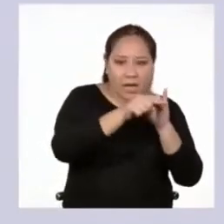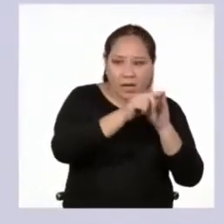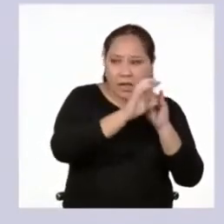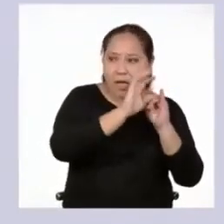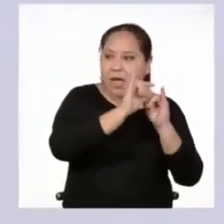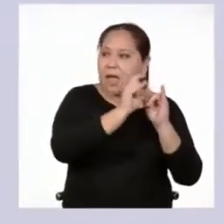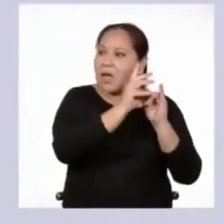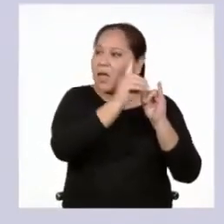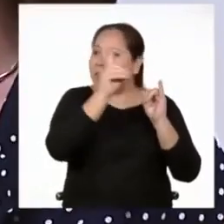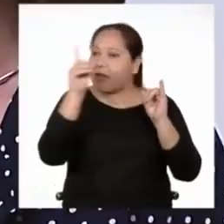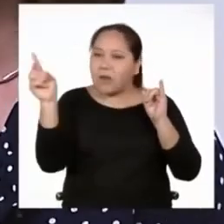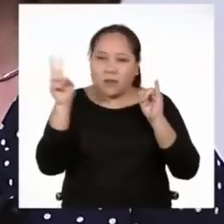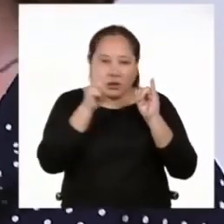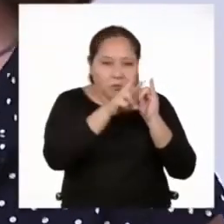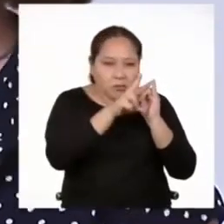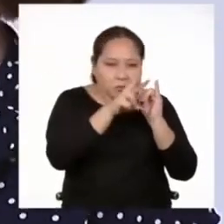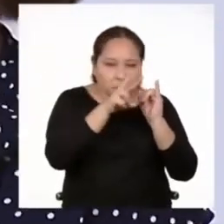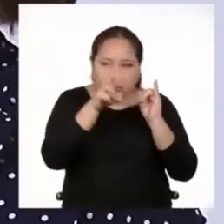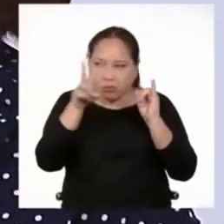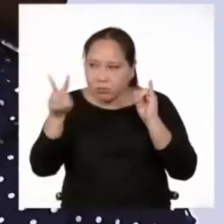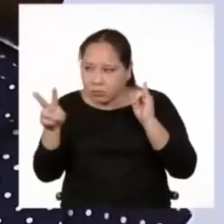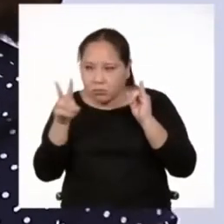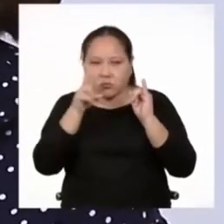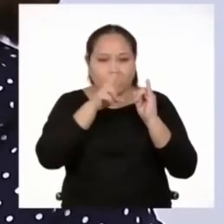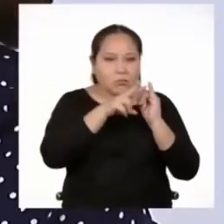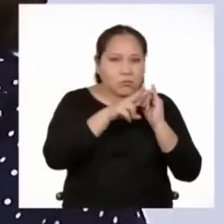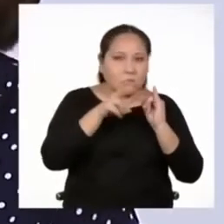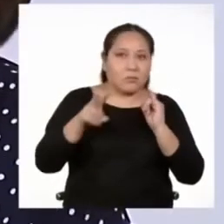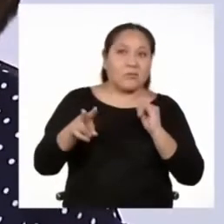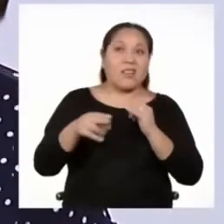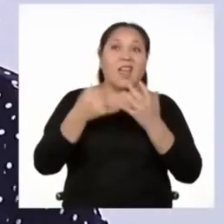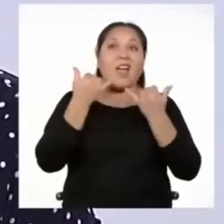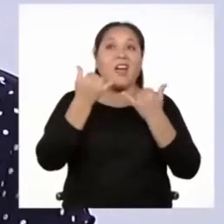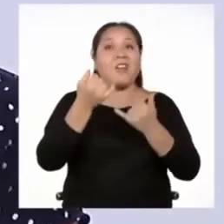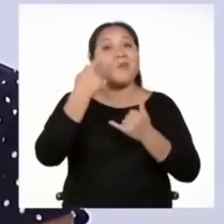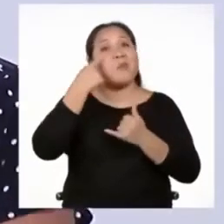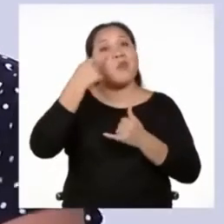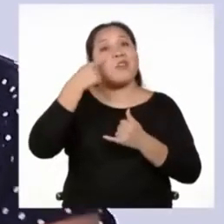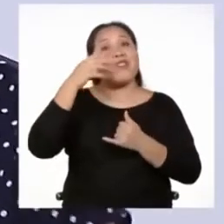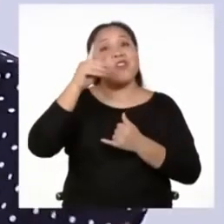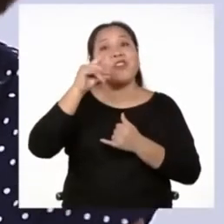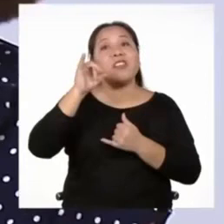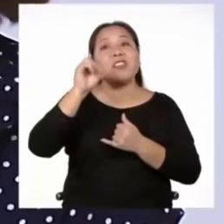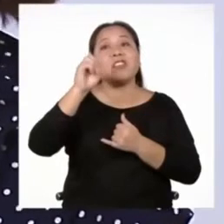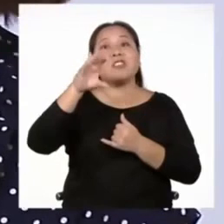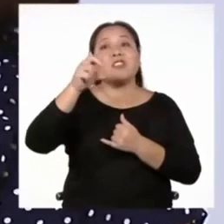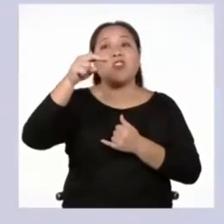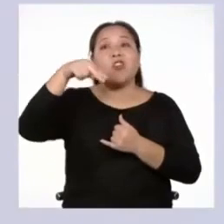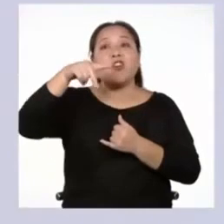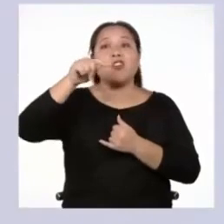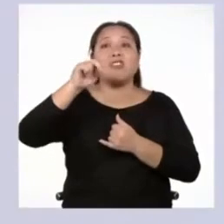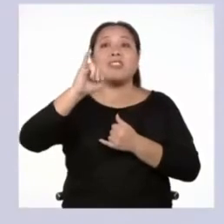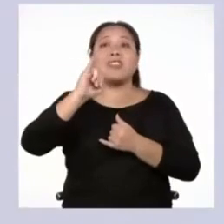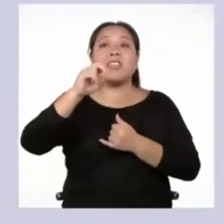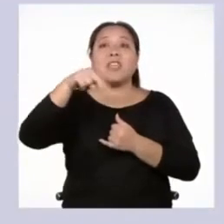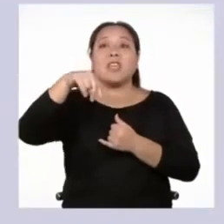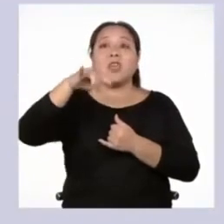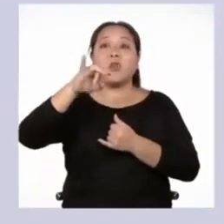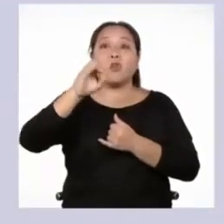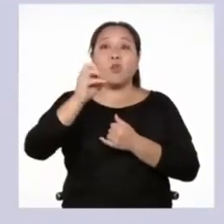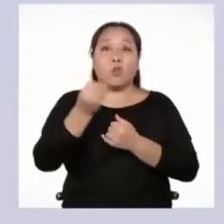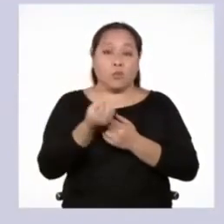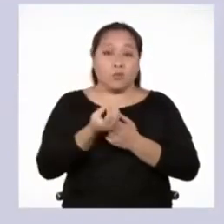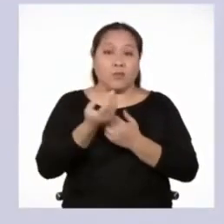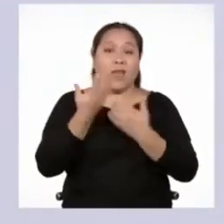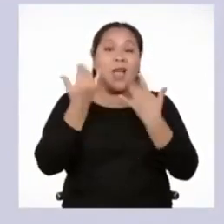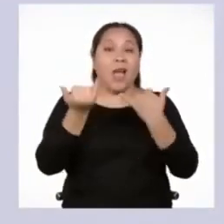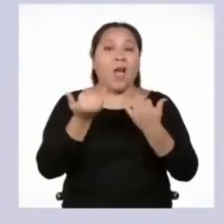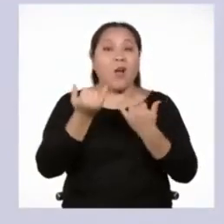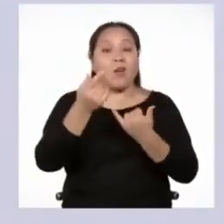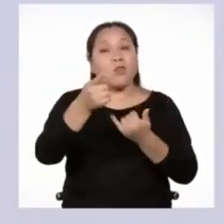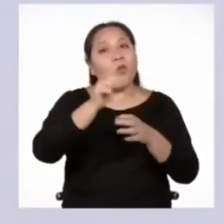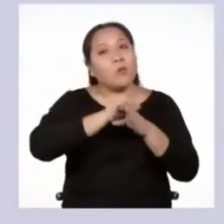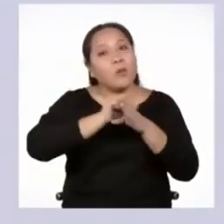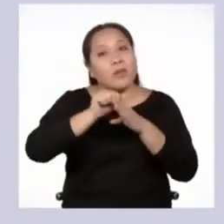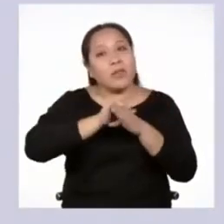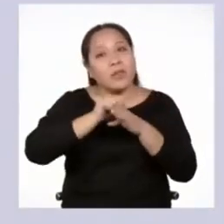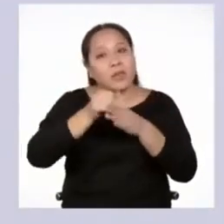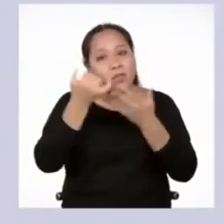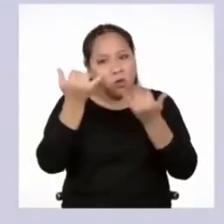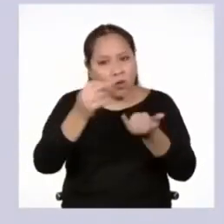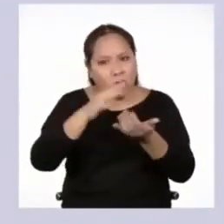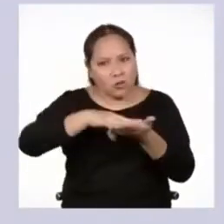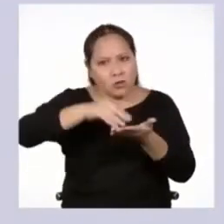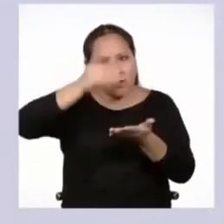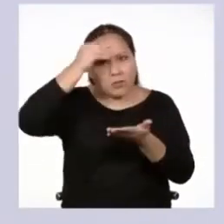El día de hoy hemos conocido un tipo de texto discontinuo que corresponde a la narrativa gráfica, la historieta. Ahora te invito a que pongas en práctica lo que has